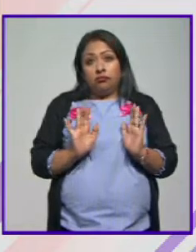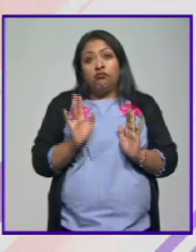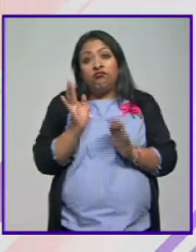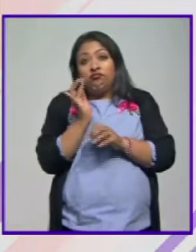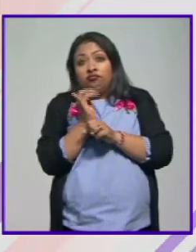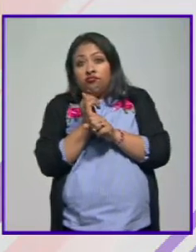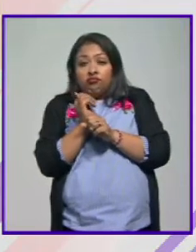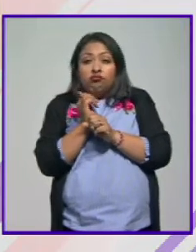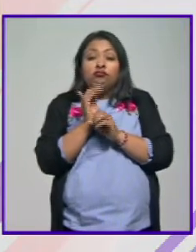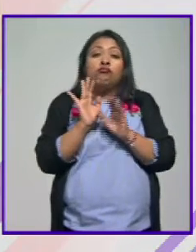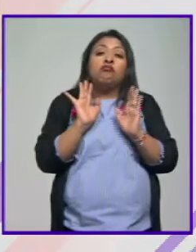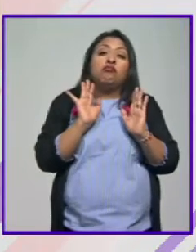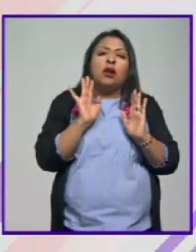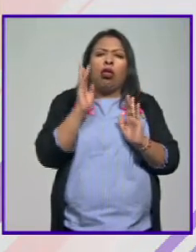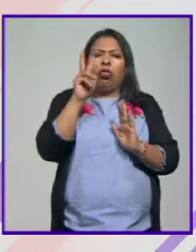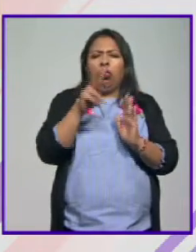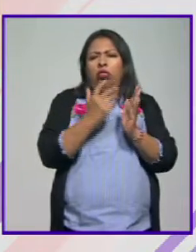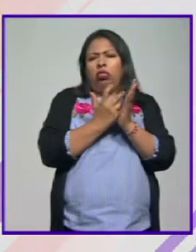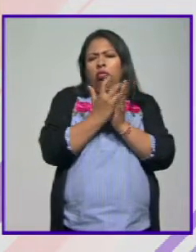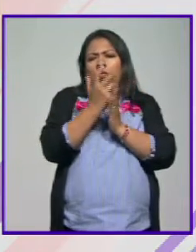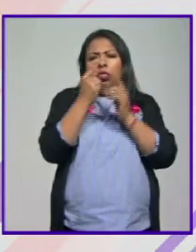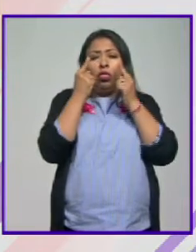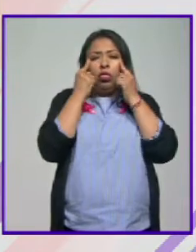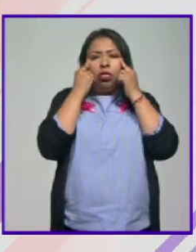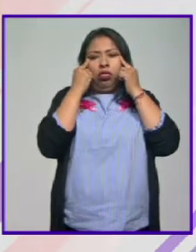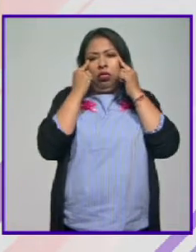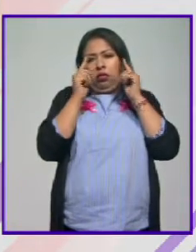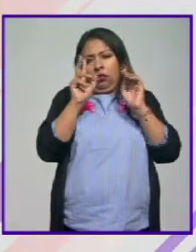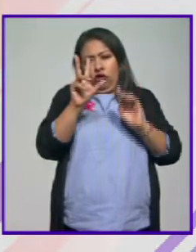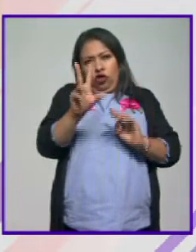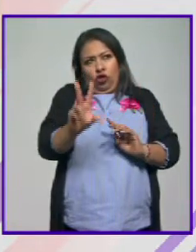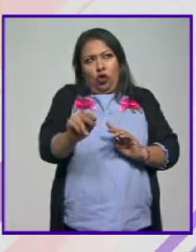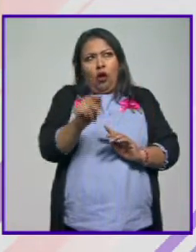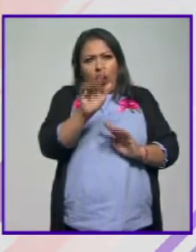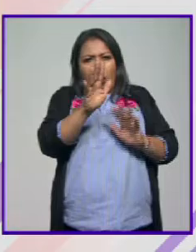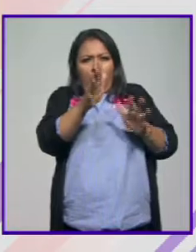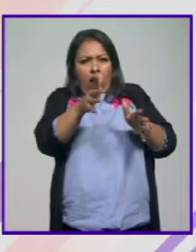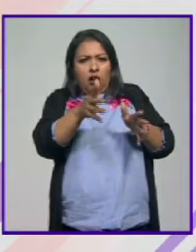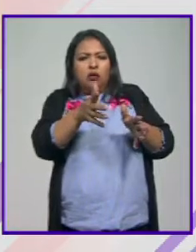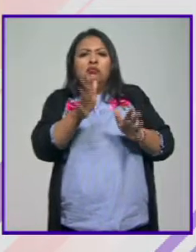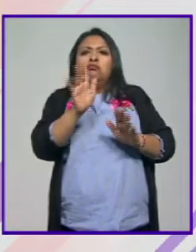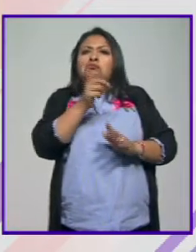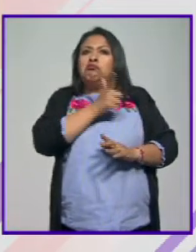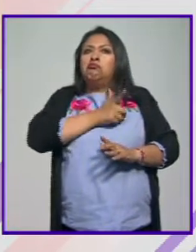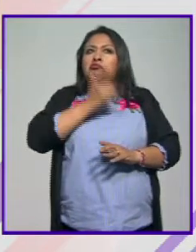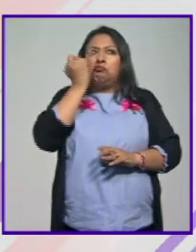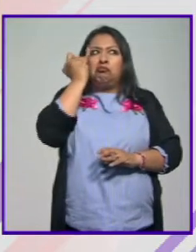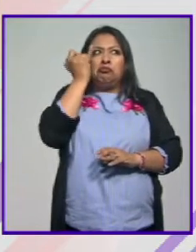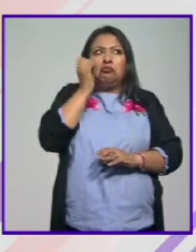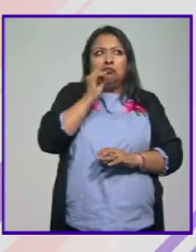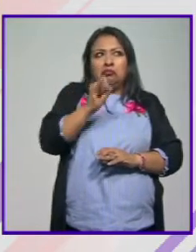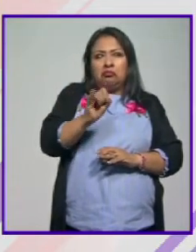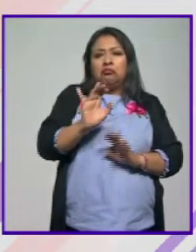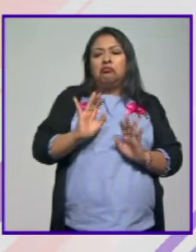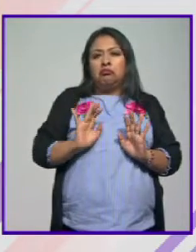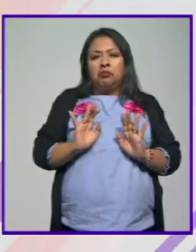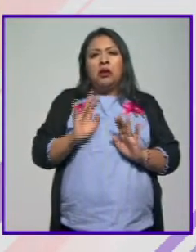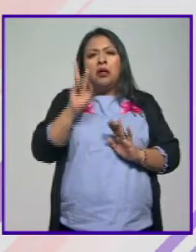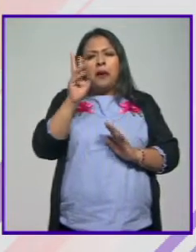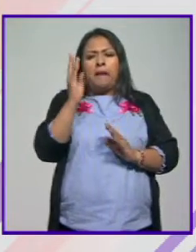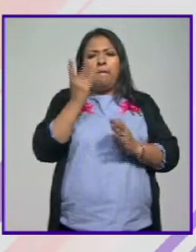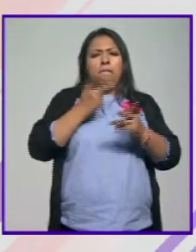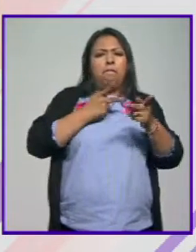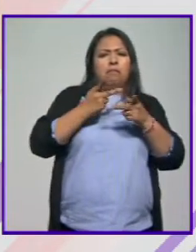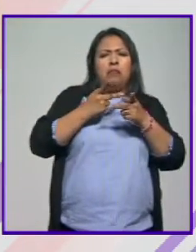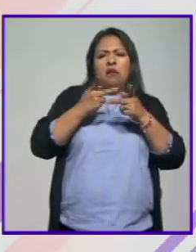explorar y no vamos a exagerar los rasgos orientales que tiene le gustó mucho la idea y bueno ya hizo toda una